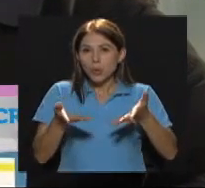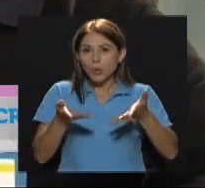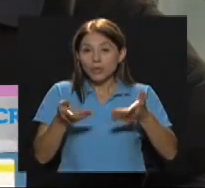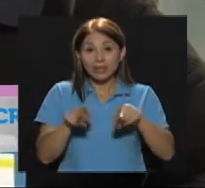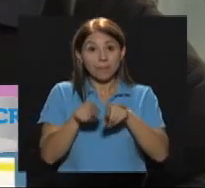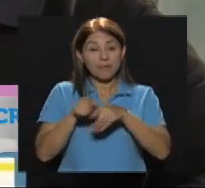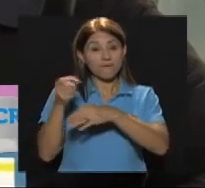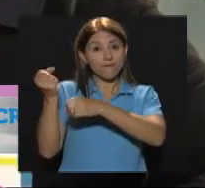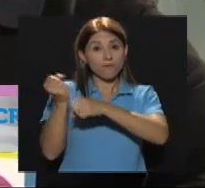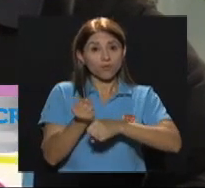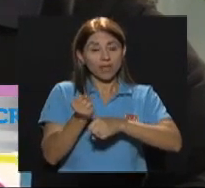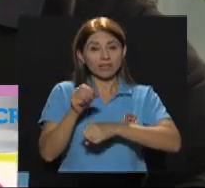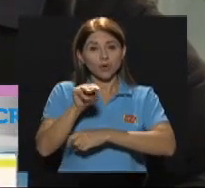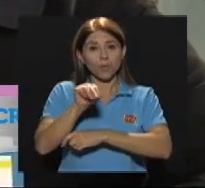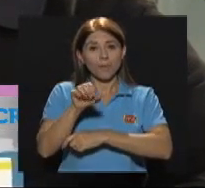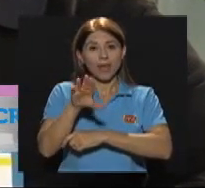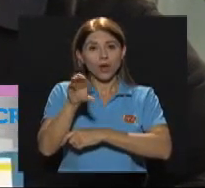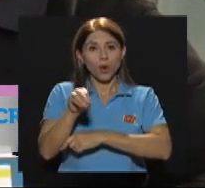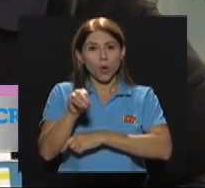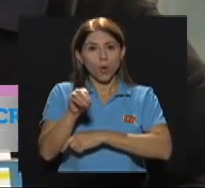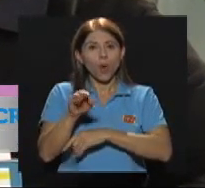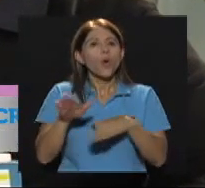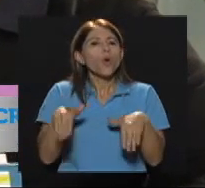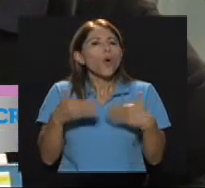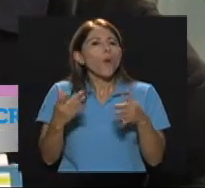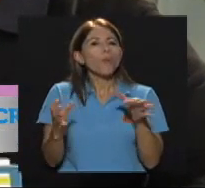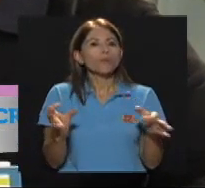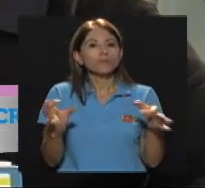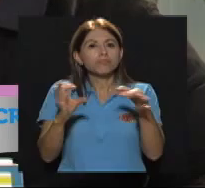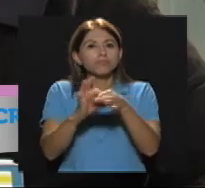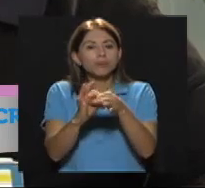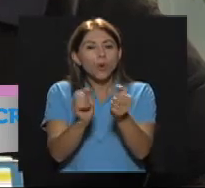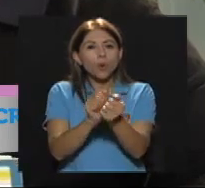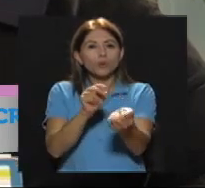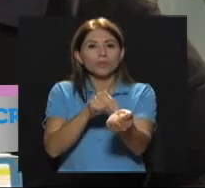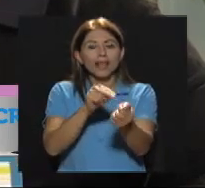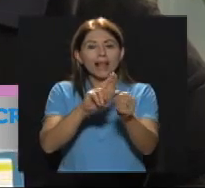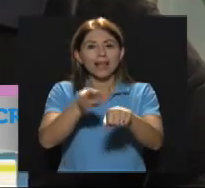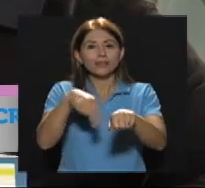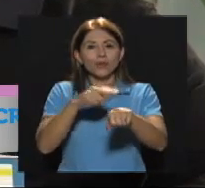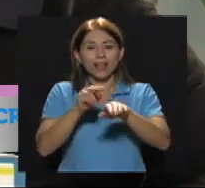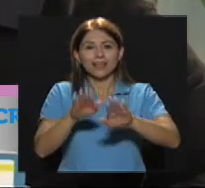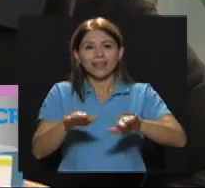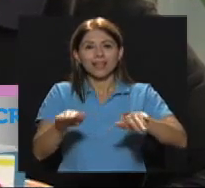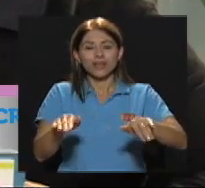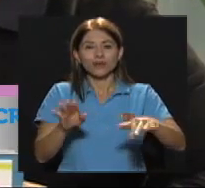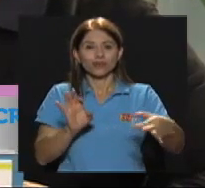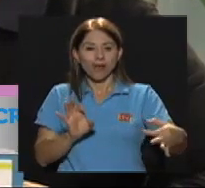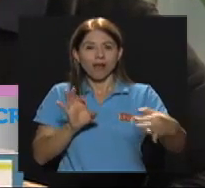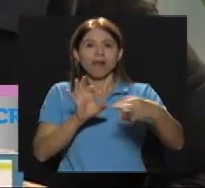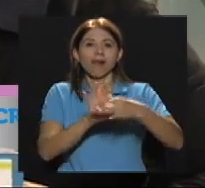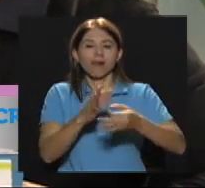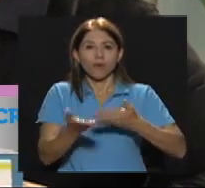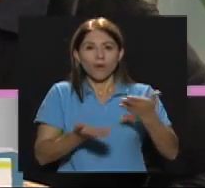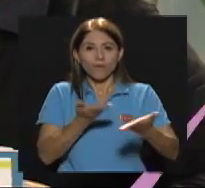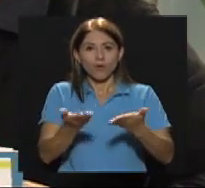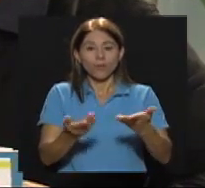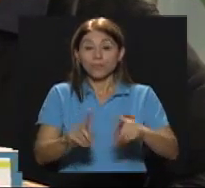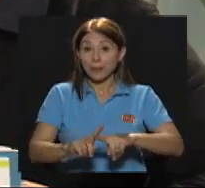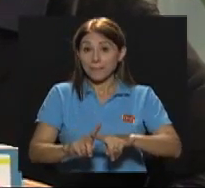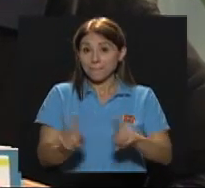colaboró en alianza Con el Hospital Nacional de Niños Pero tal vez Si quisiera